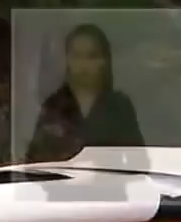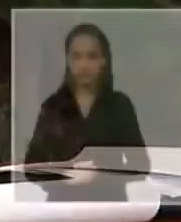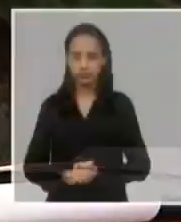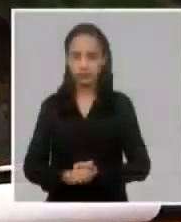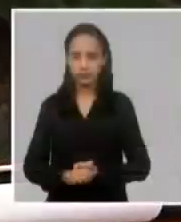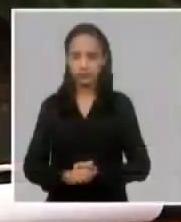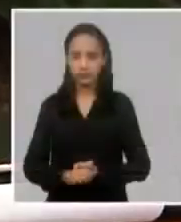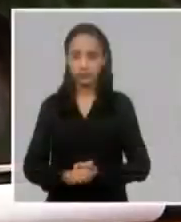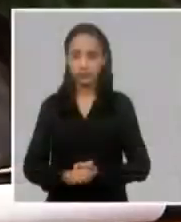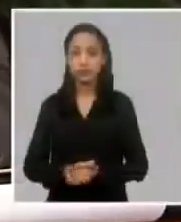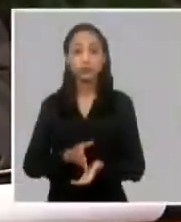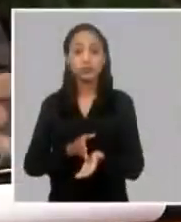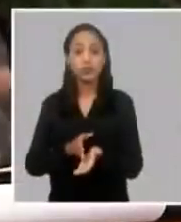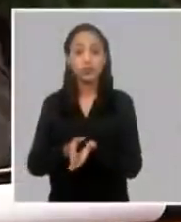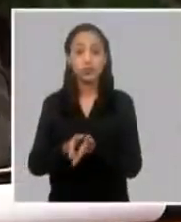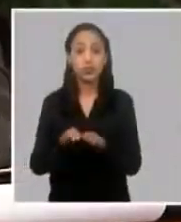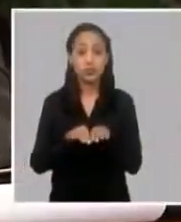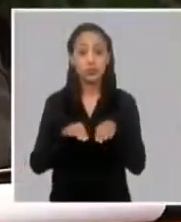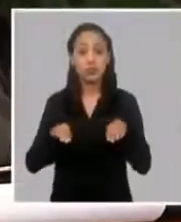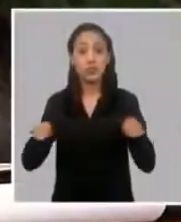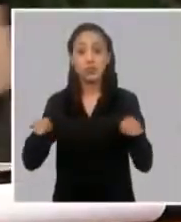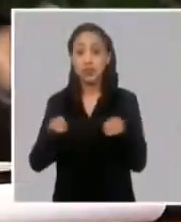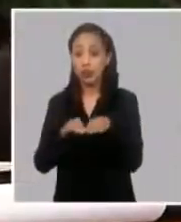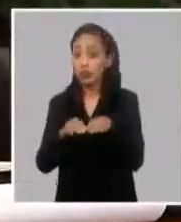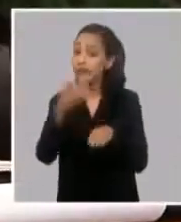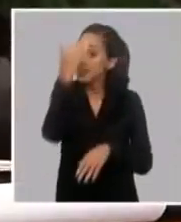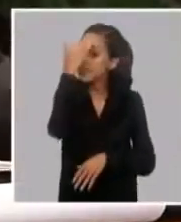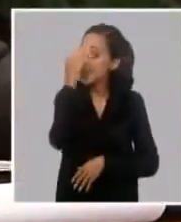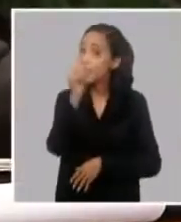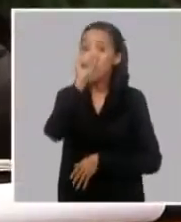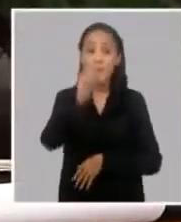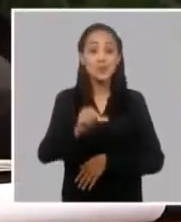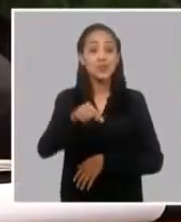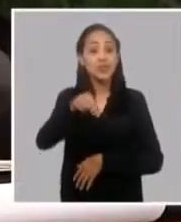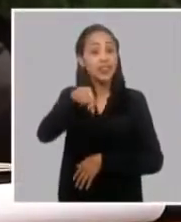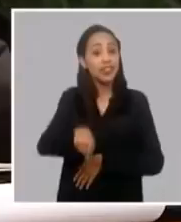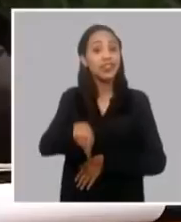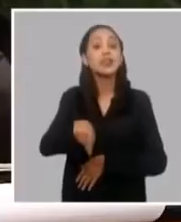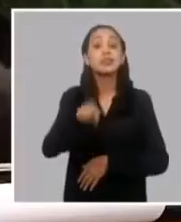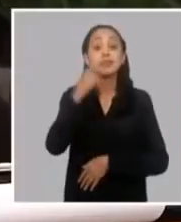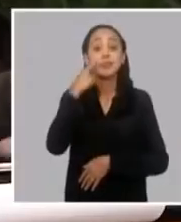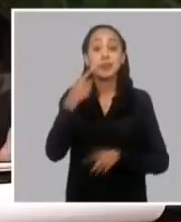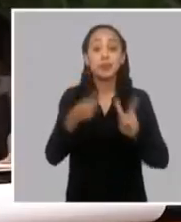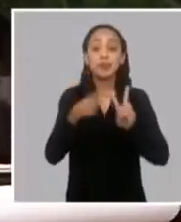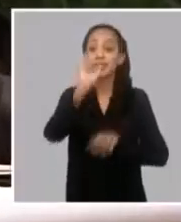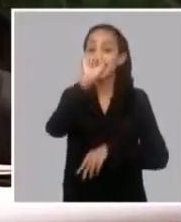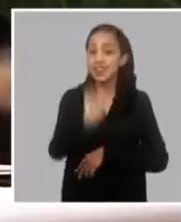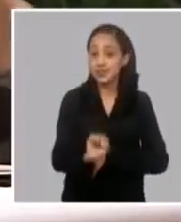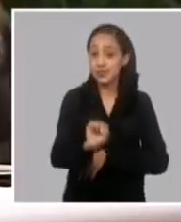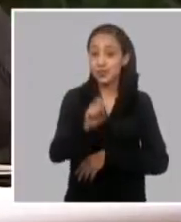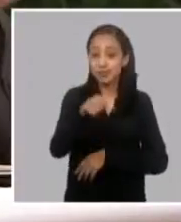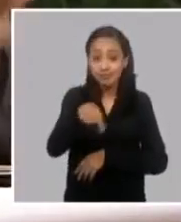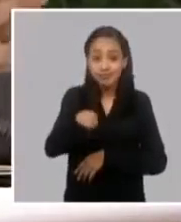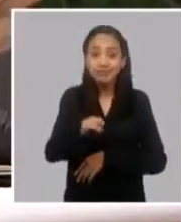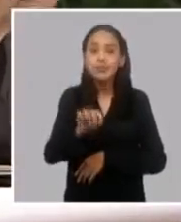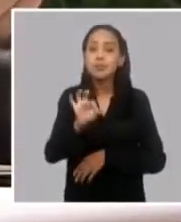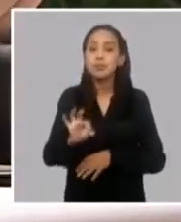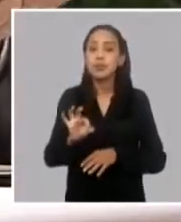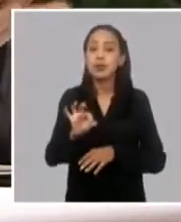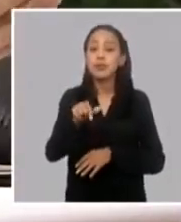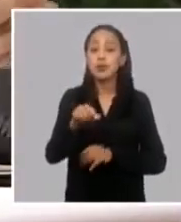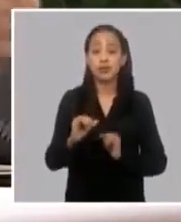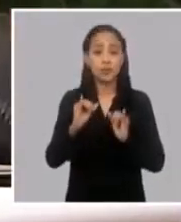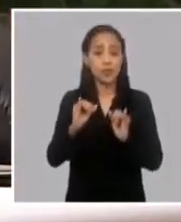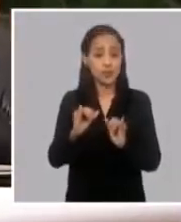bueno continuamos a esta mesa redonda nuestro saludo a los televidentes también de la cadena hermana Telesur que está conectada con